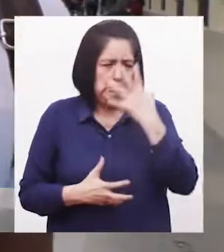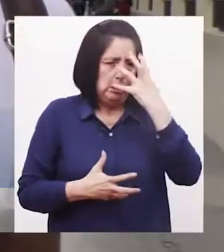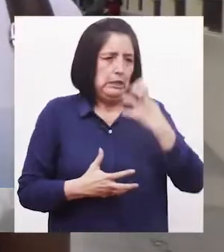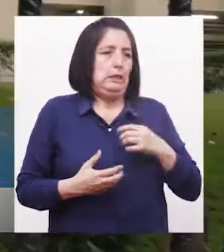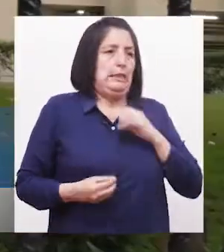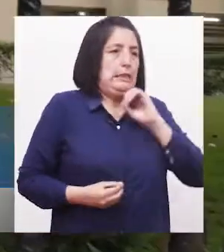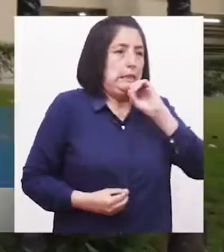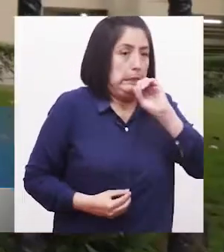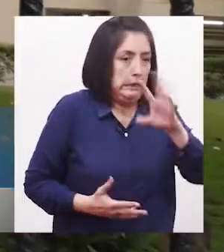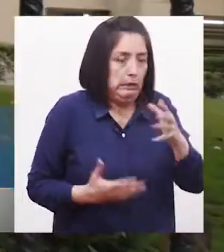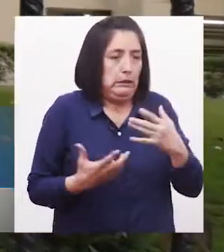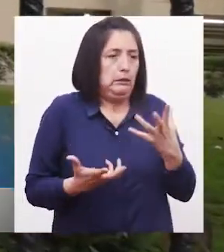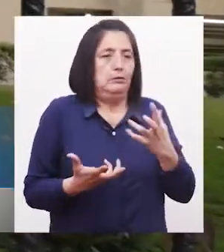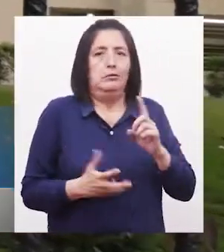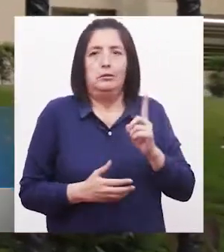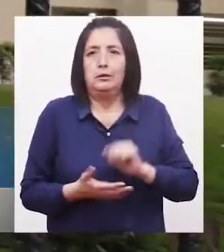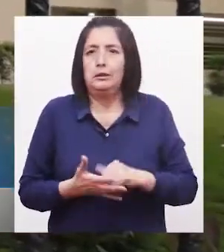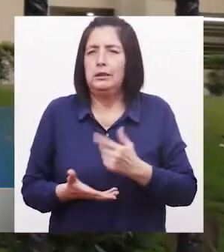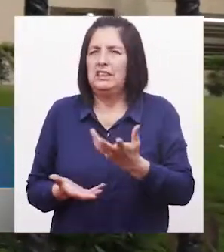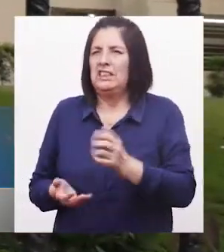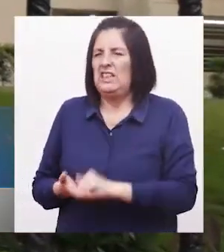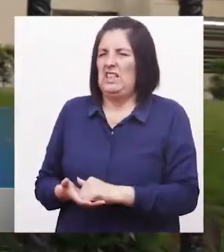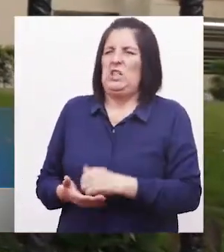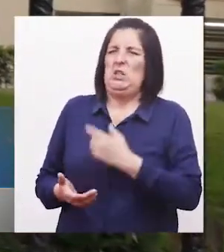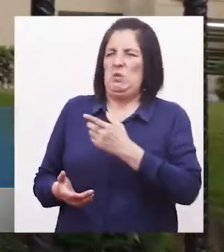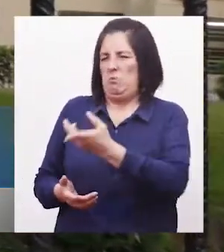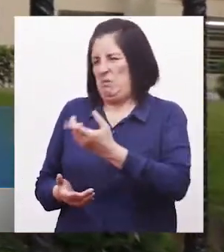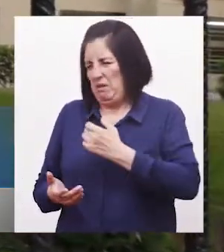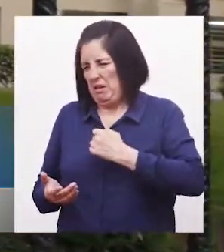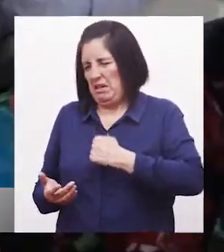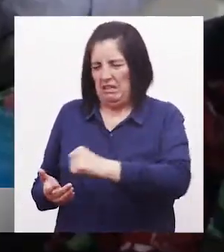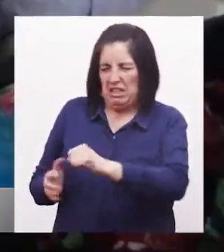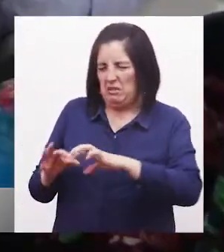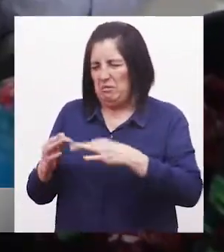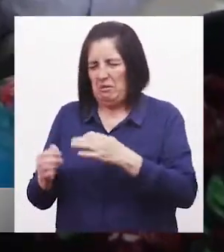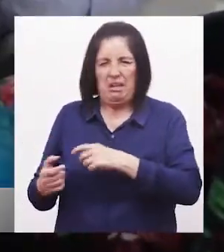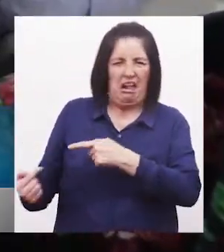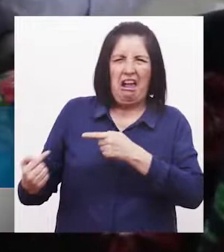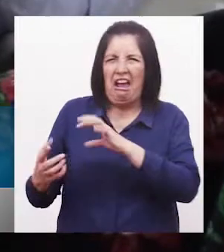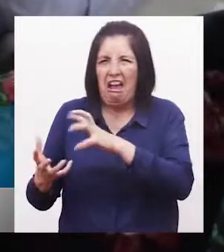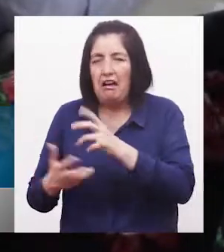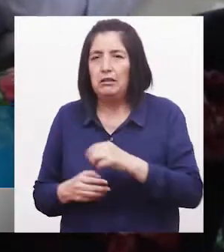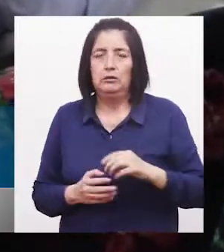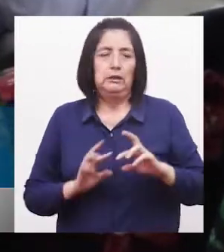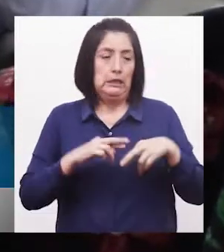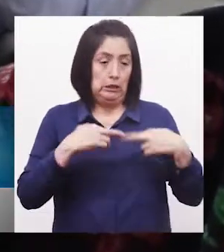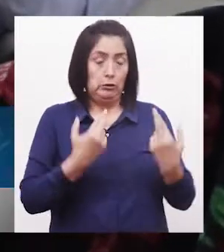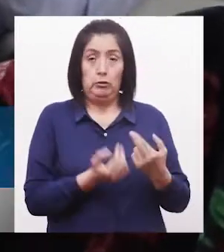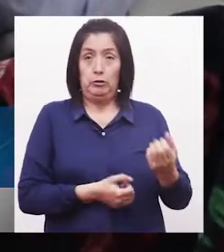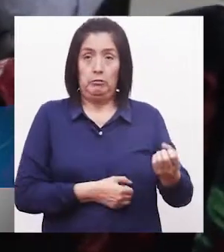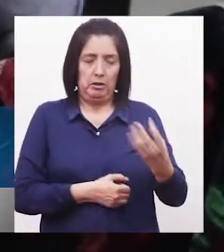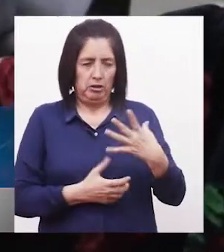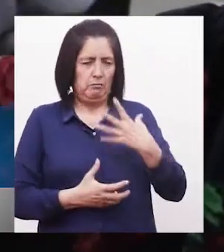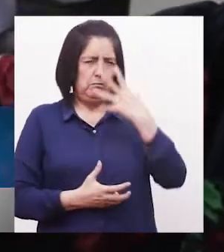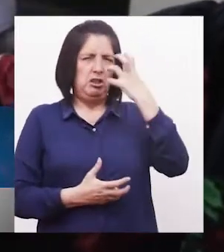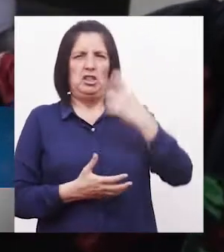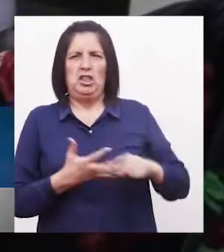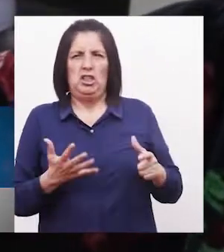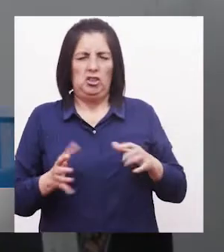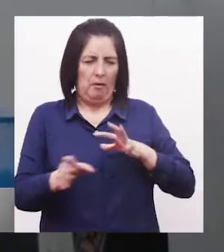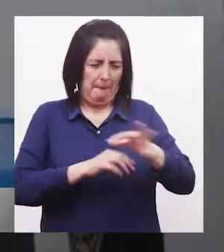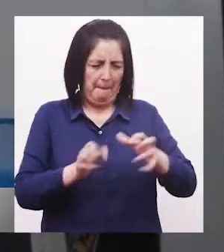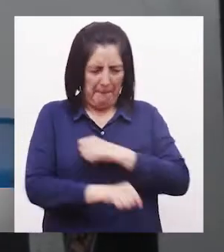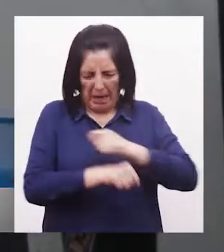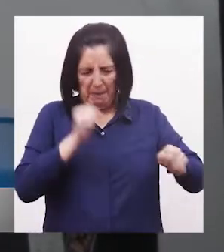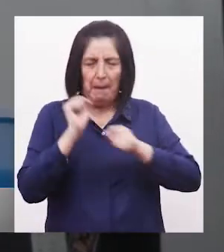cosas que no quieren Quitármela con mi familia, mis hijos Una vez en una reunión de trabajo me dijeron algo que me molestó y rompí los papeles que